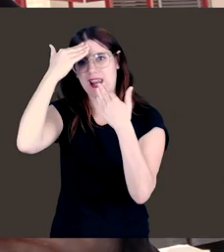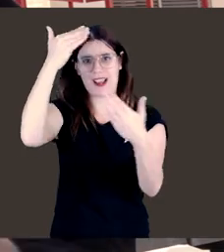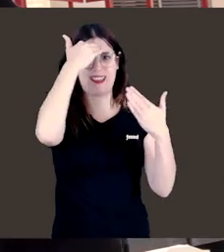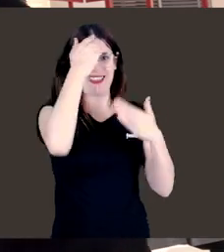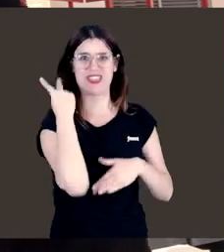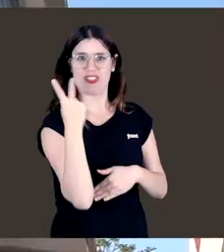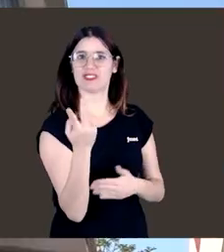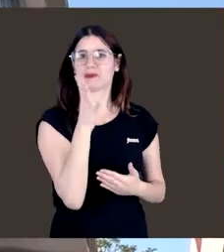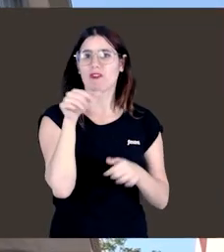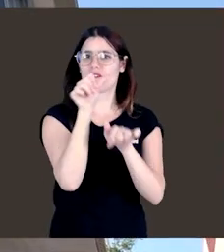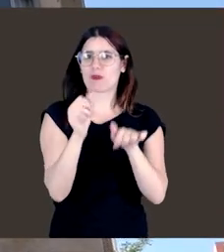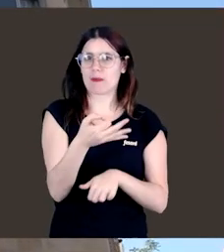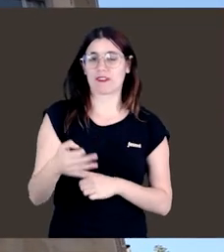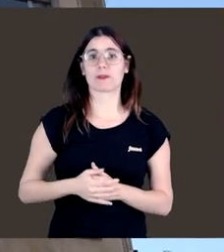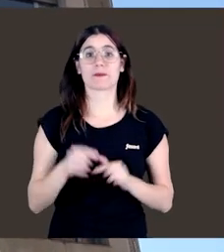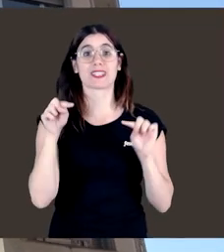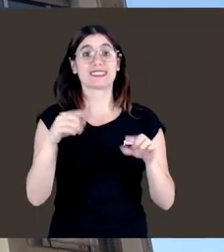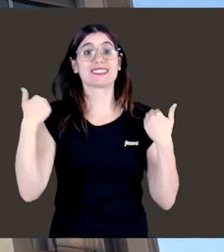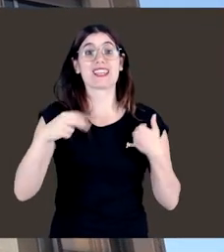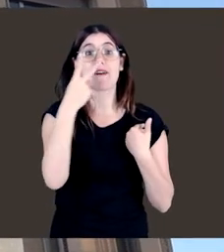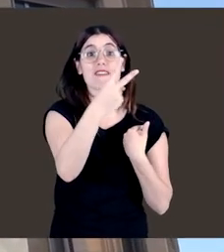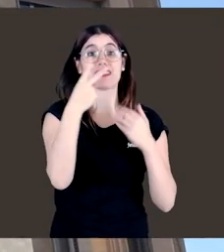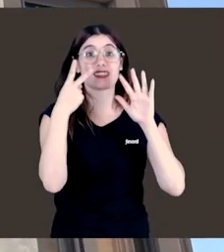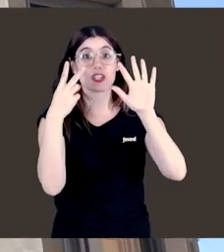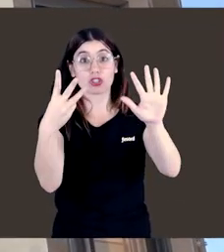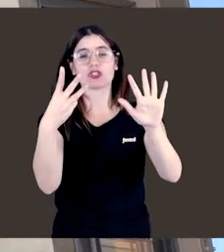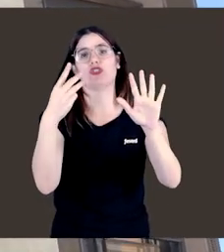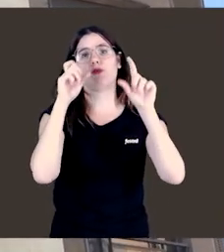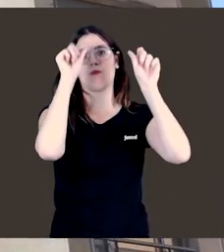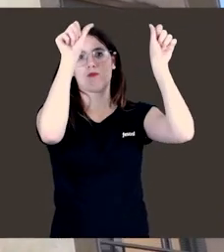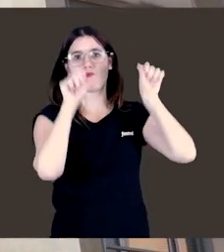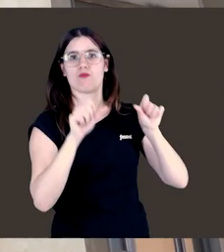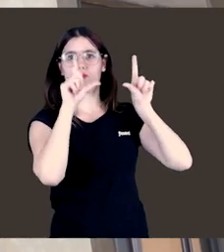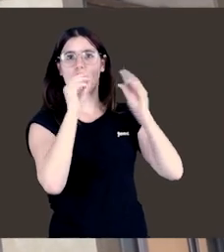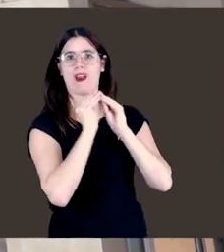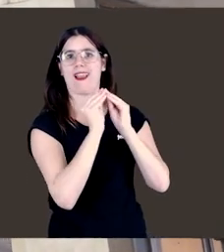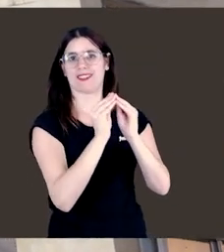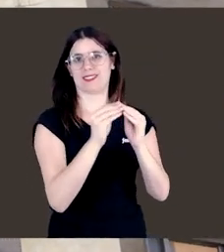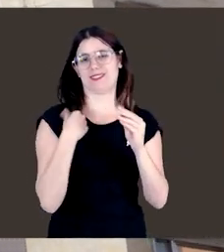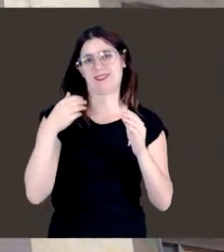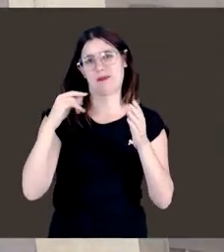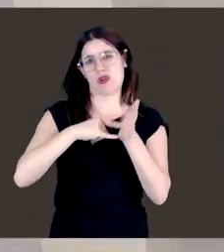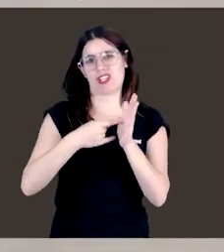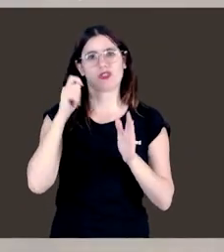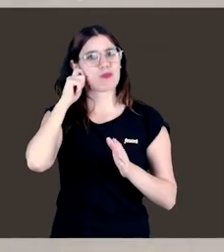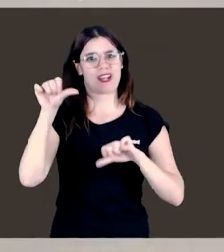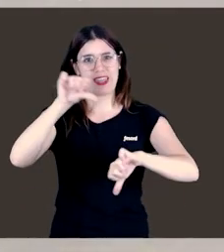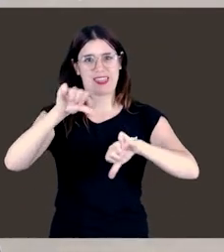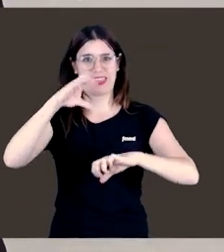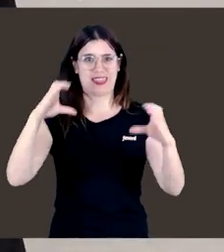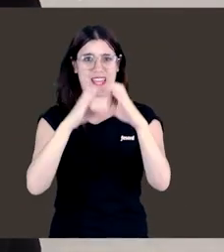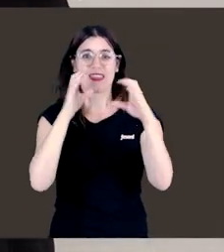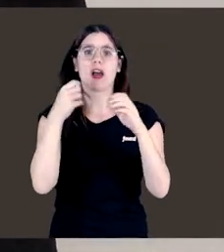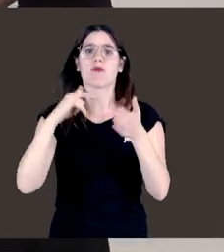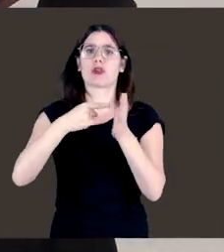doblemente fantástico que sea de esta manera. Con este son ya 28 los murales realizados en Dones de Ciencia,